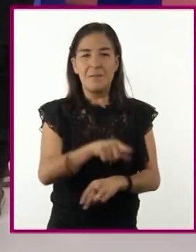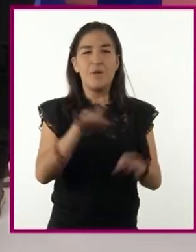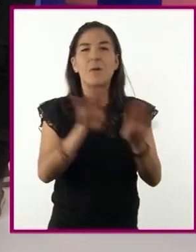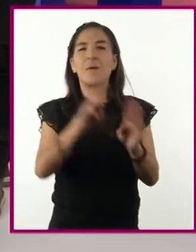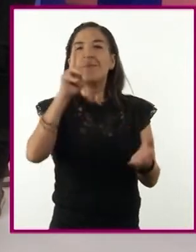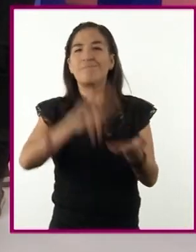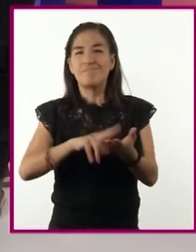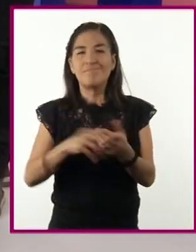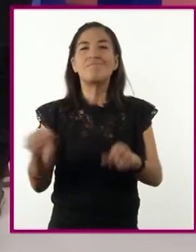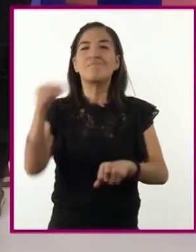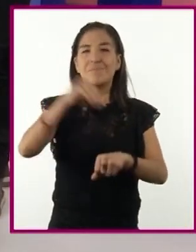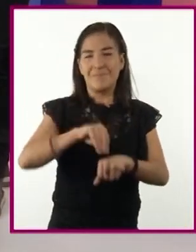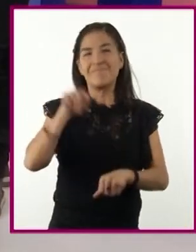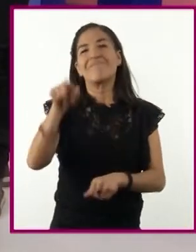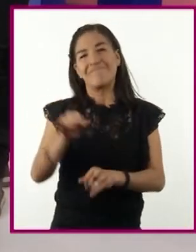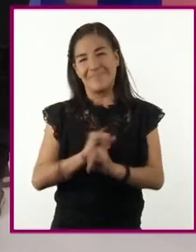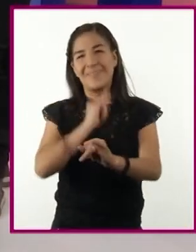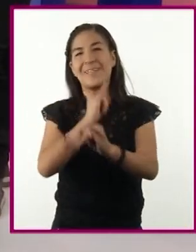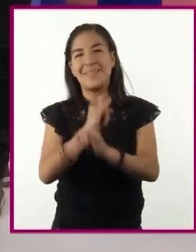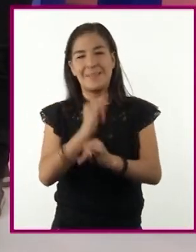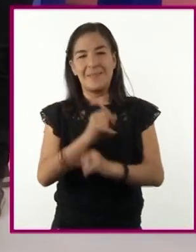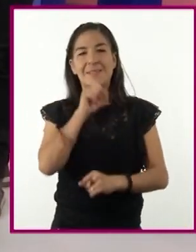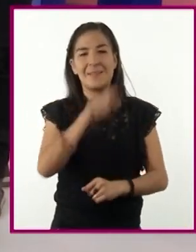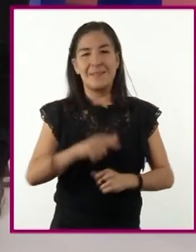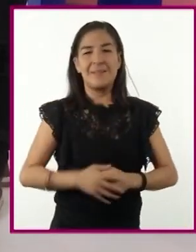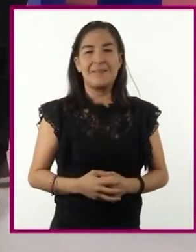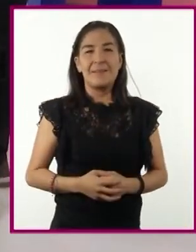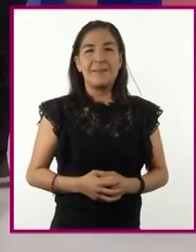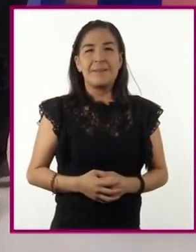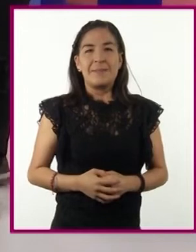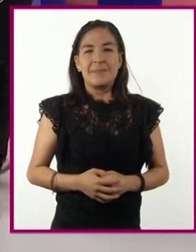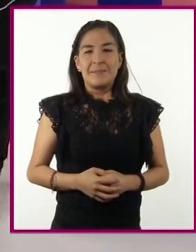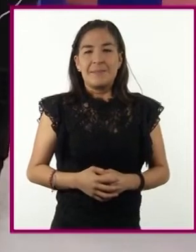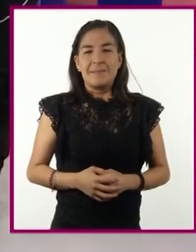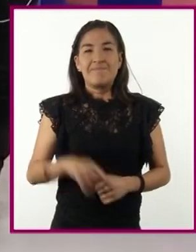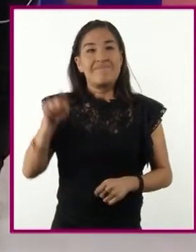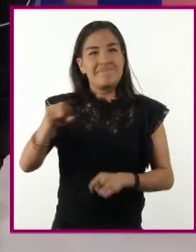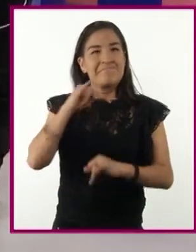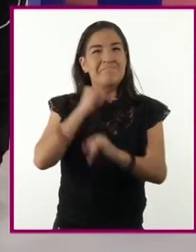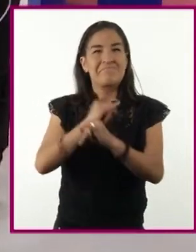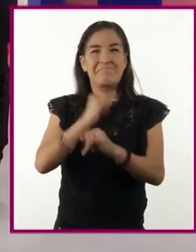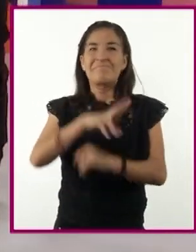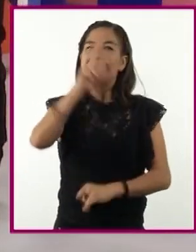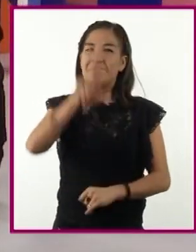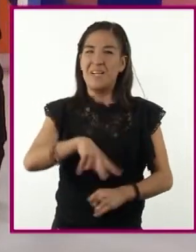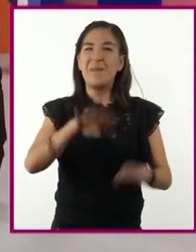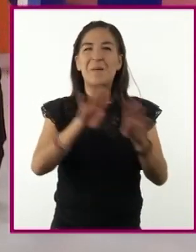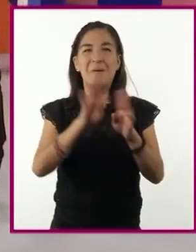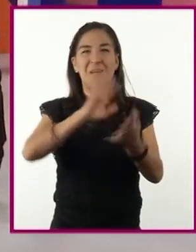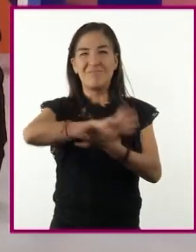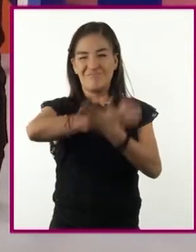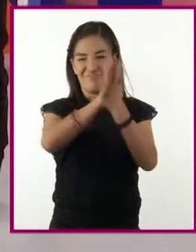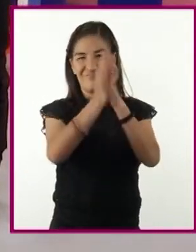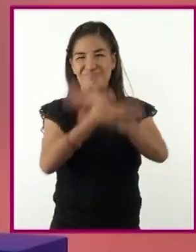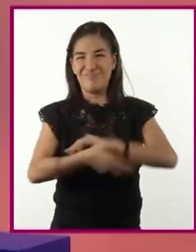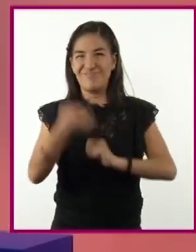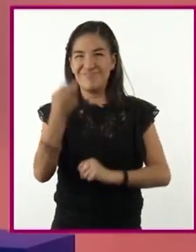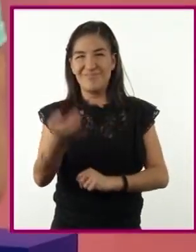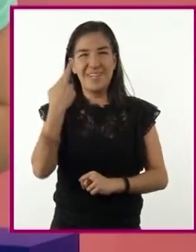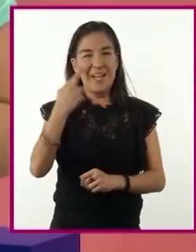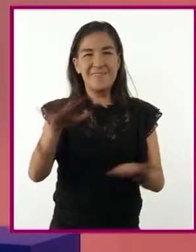valor añadido las redes sociales. ¡Uh! Internet está transformando el concepto de la radio convencional.